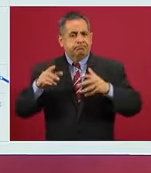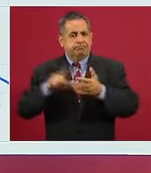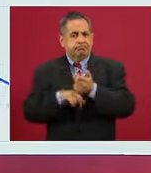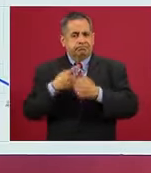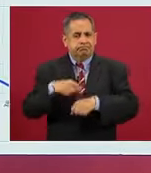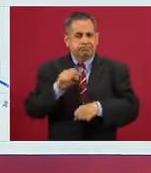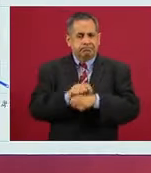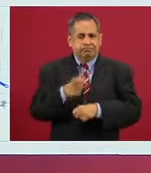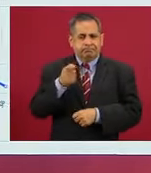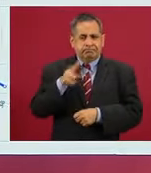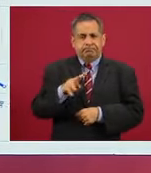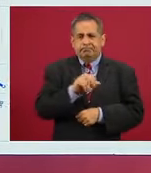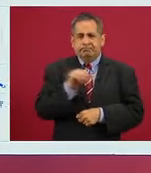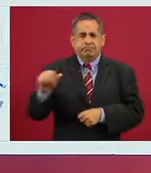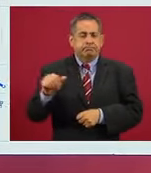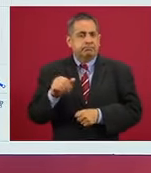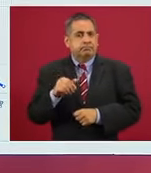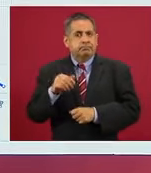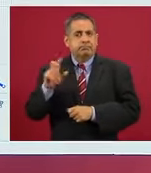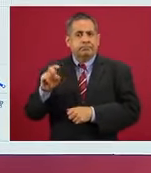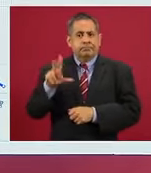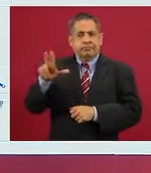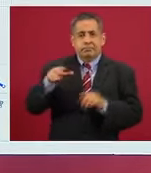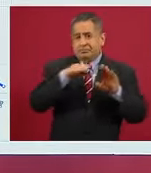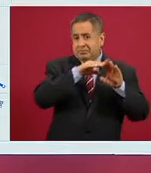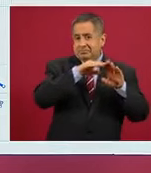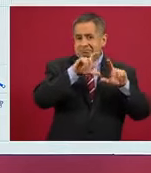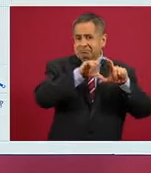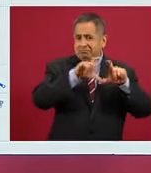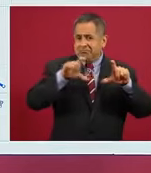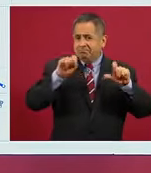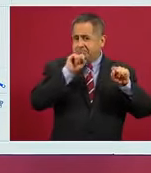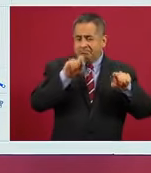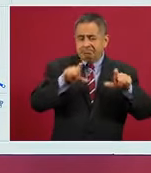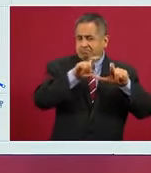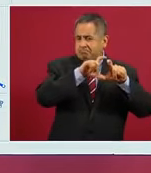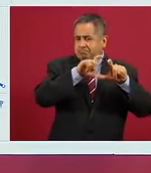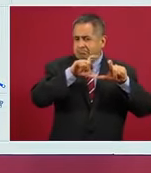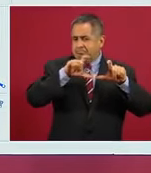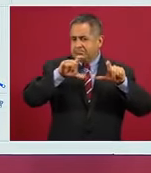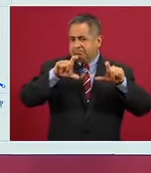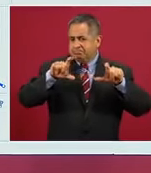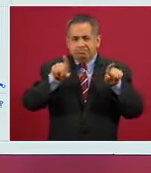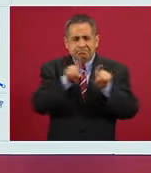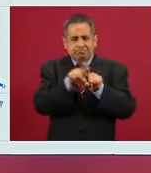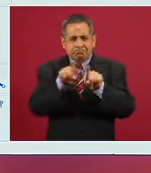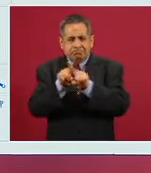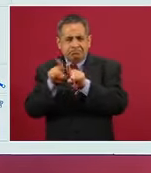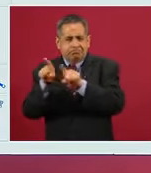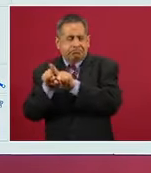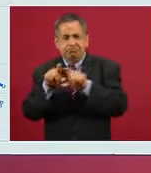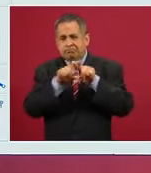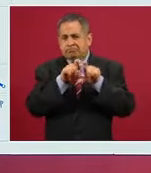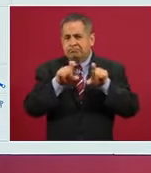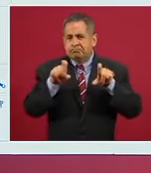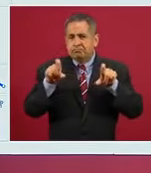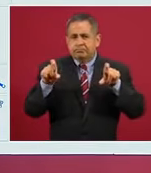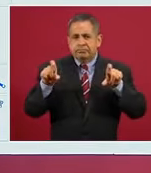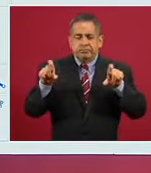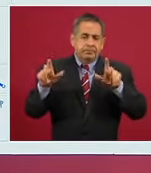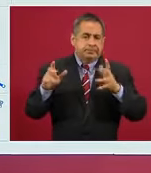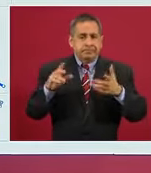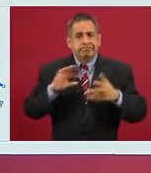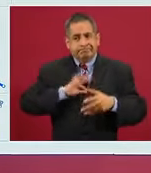29 hasta la semana 38 que se ha mantenido casi estable pero con una transmisión